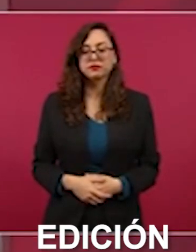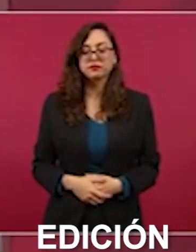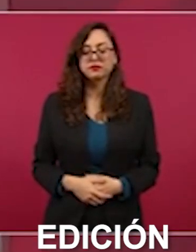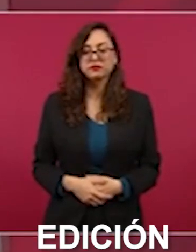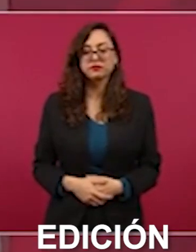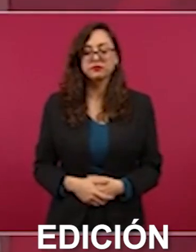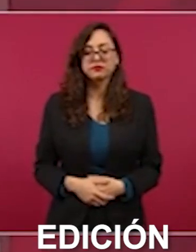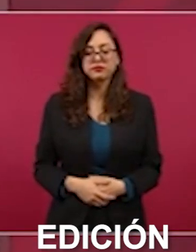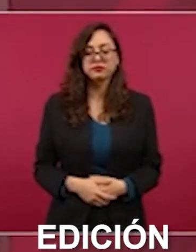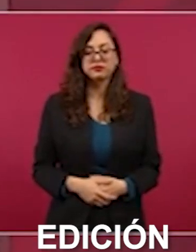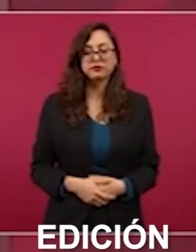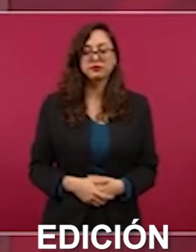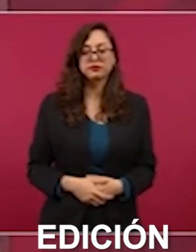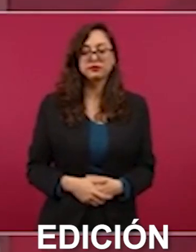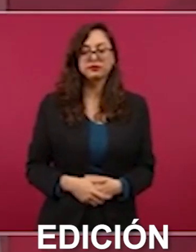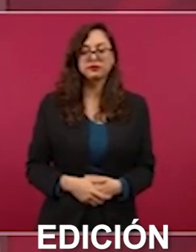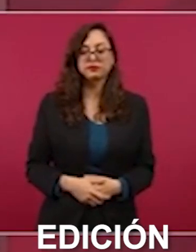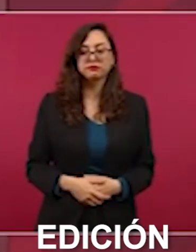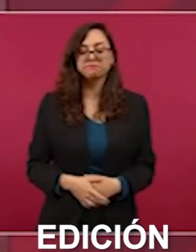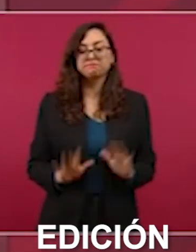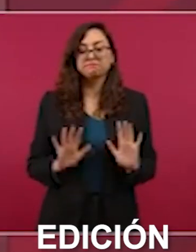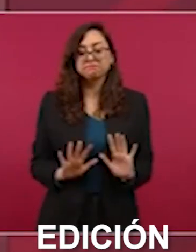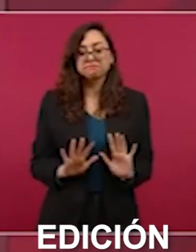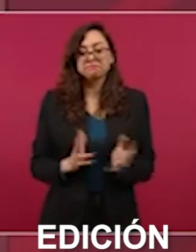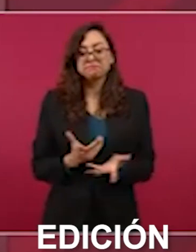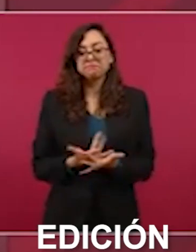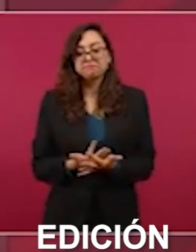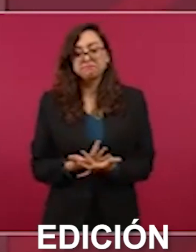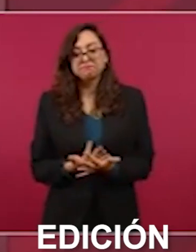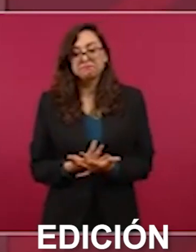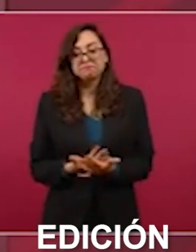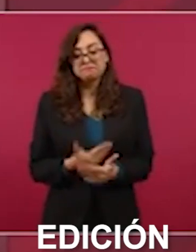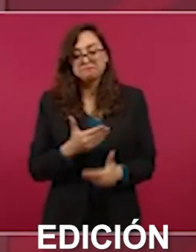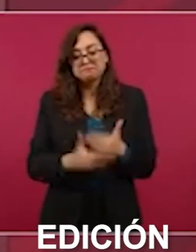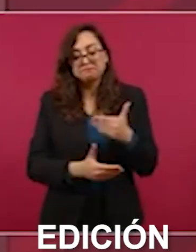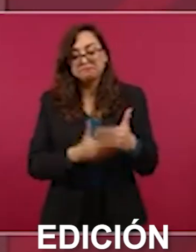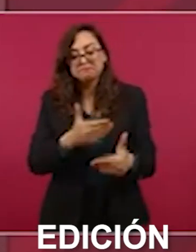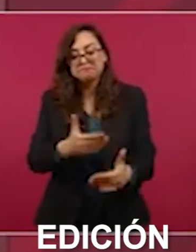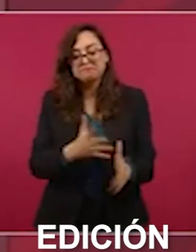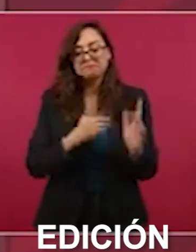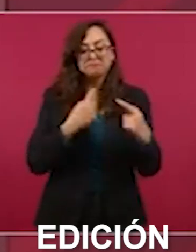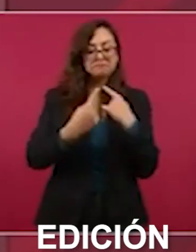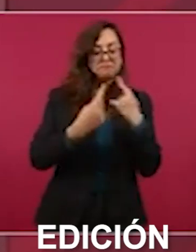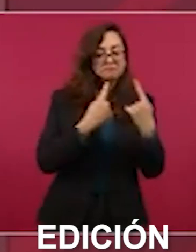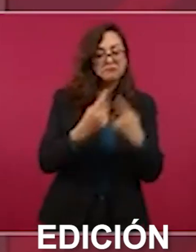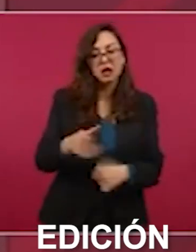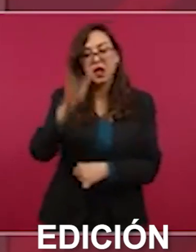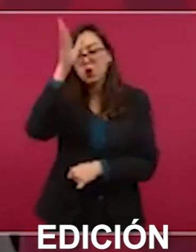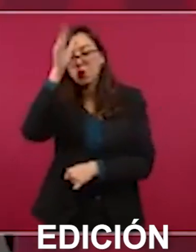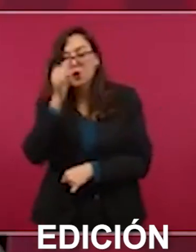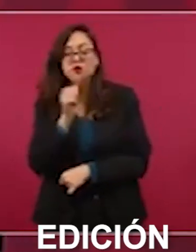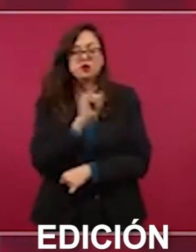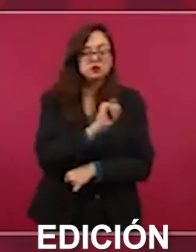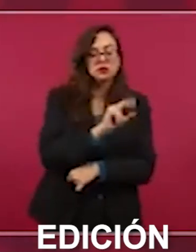vamos a esperar a ver si hay un acuerdo también